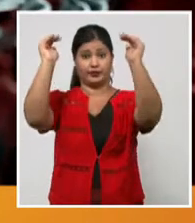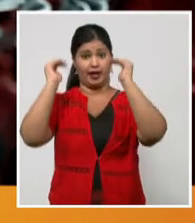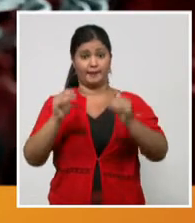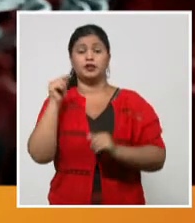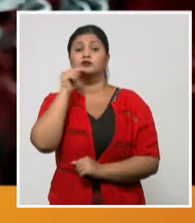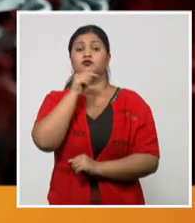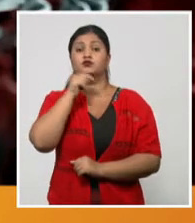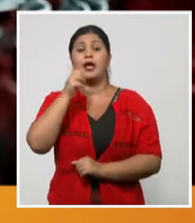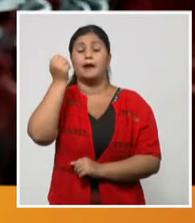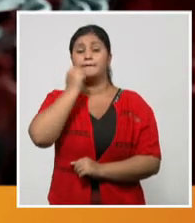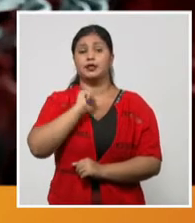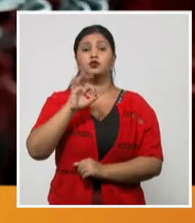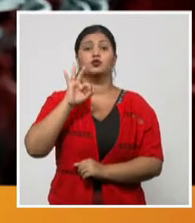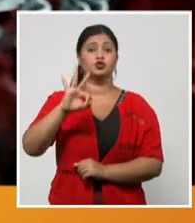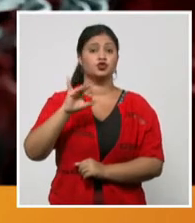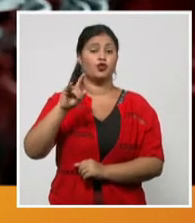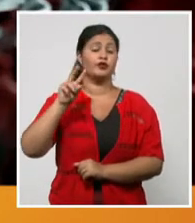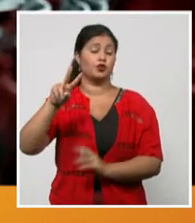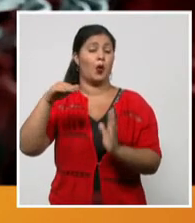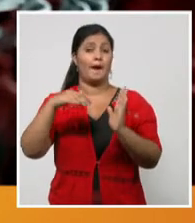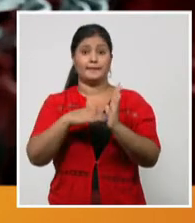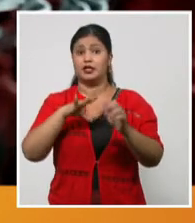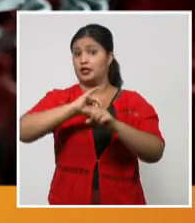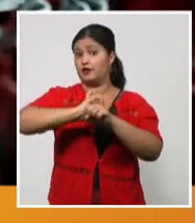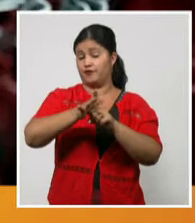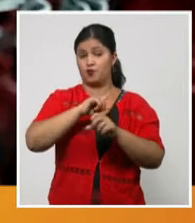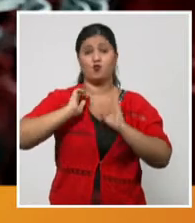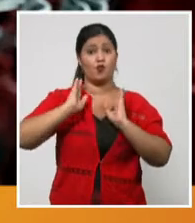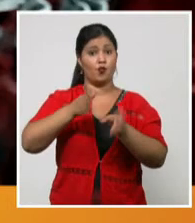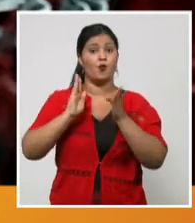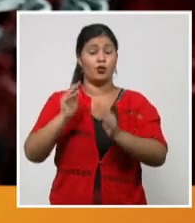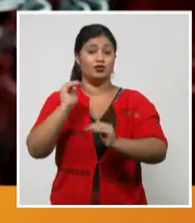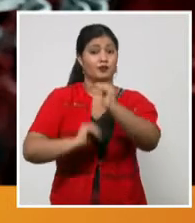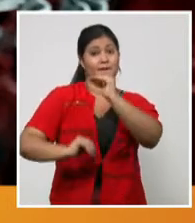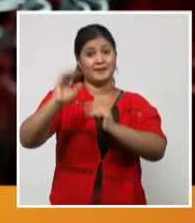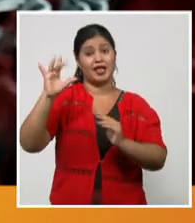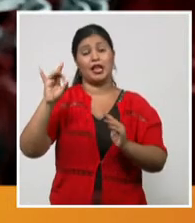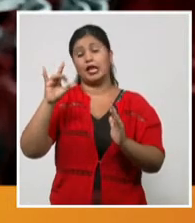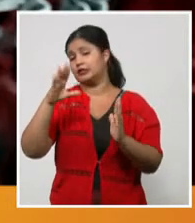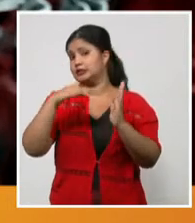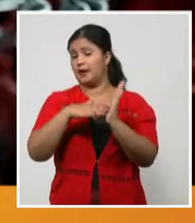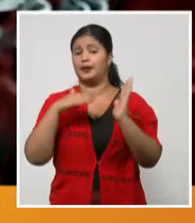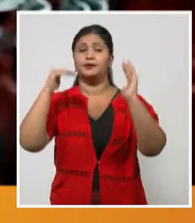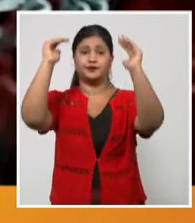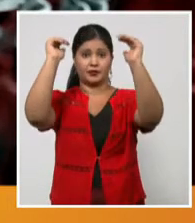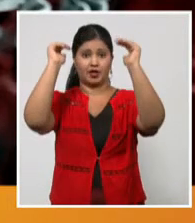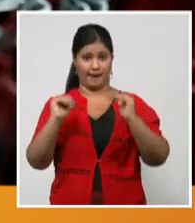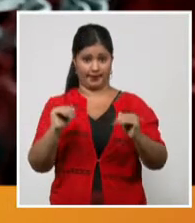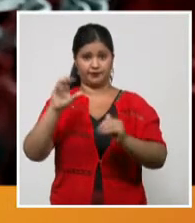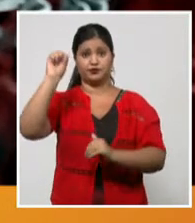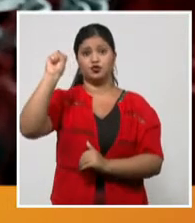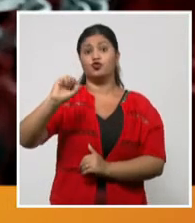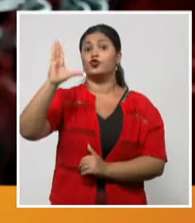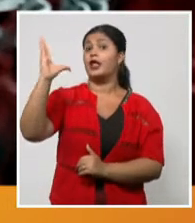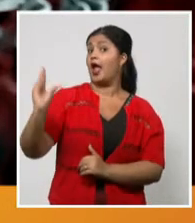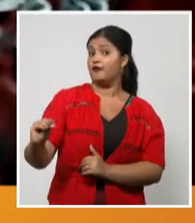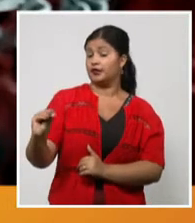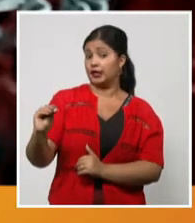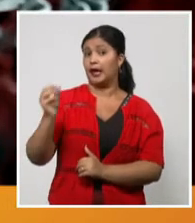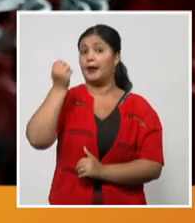892 mil enfermos y las muertes rebasan las 15 mil. Sudáfrica continúa en quinto lugar con más de